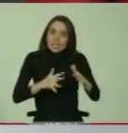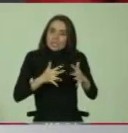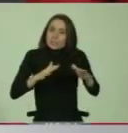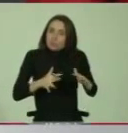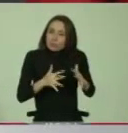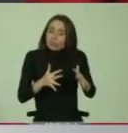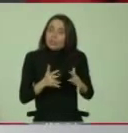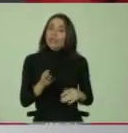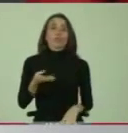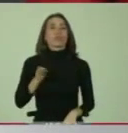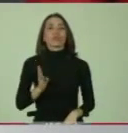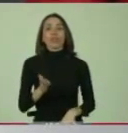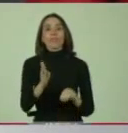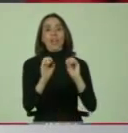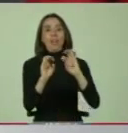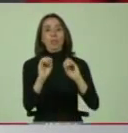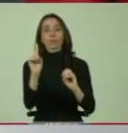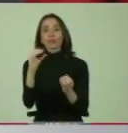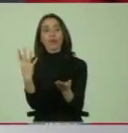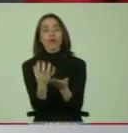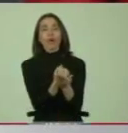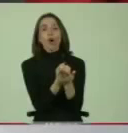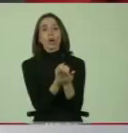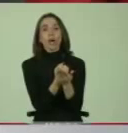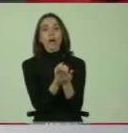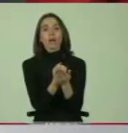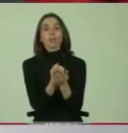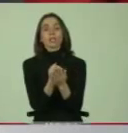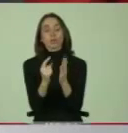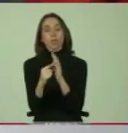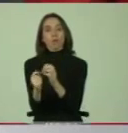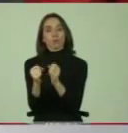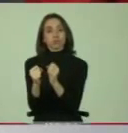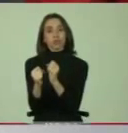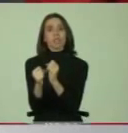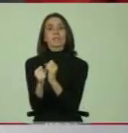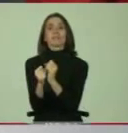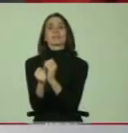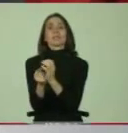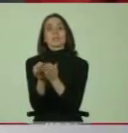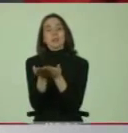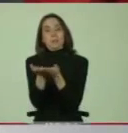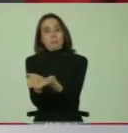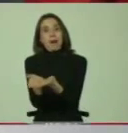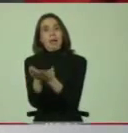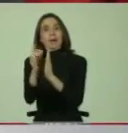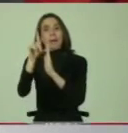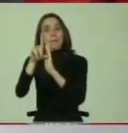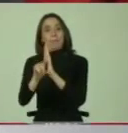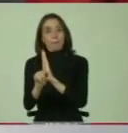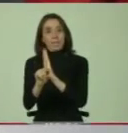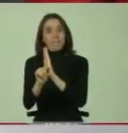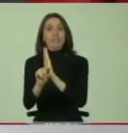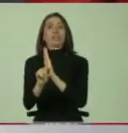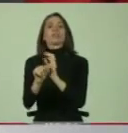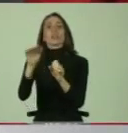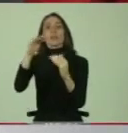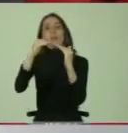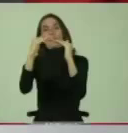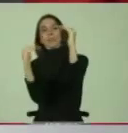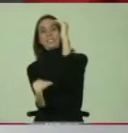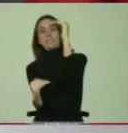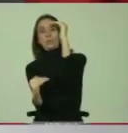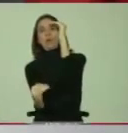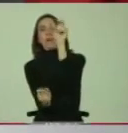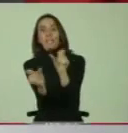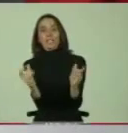todavía la educación no ha logrado ser un motor potente de reducir las desigualdades de origen de los estudiantes con las que llegan a